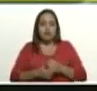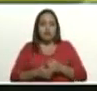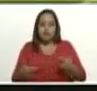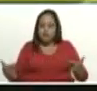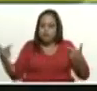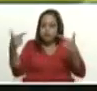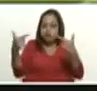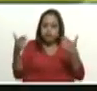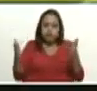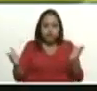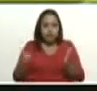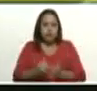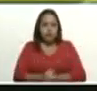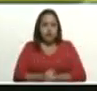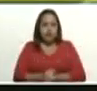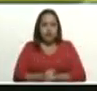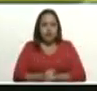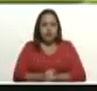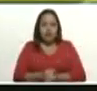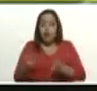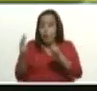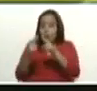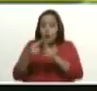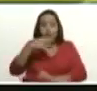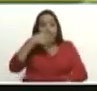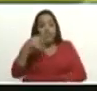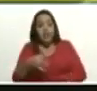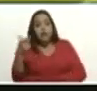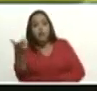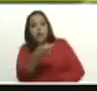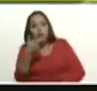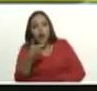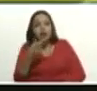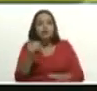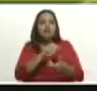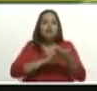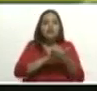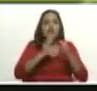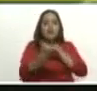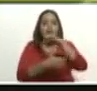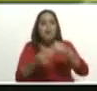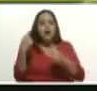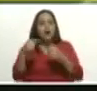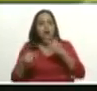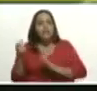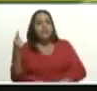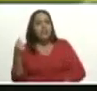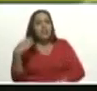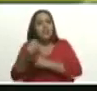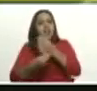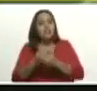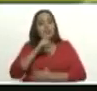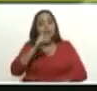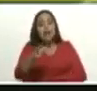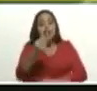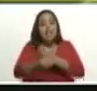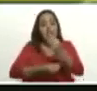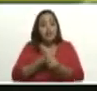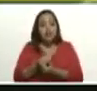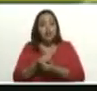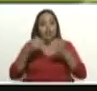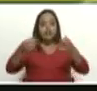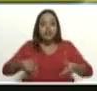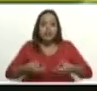con la realidad, buscar los asuntos, los problemas, las cosas pendientes, lo mal hecho. Y